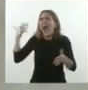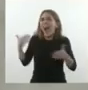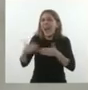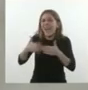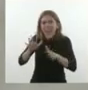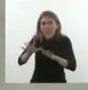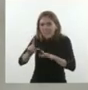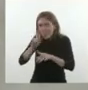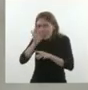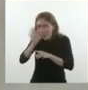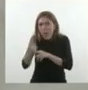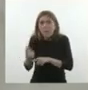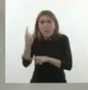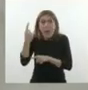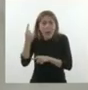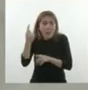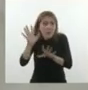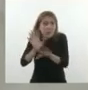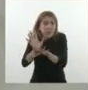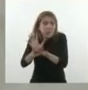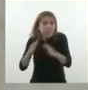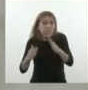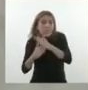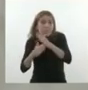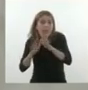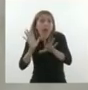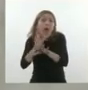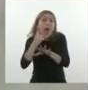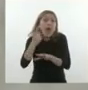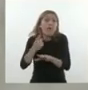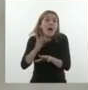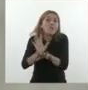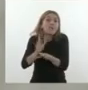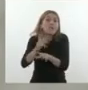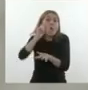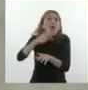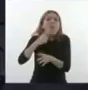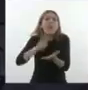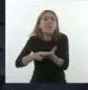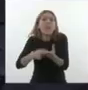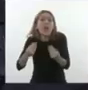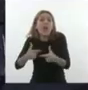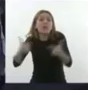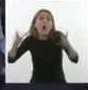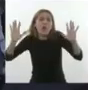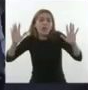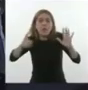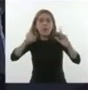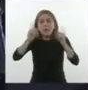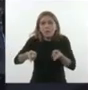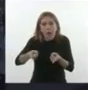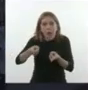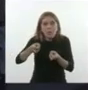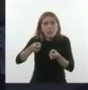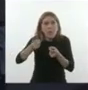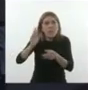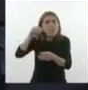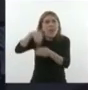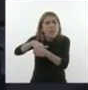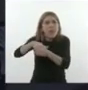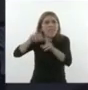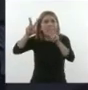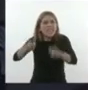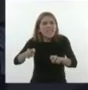todo queda a su suerte. Y después impugnaban los instrumentos con los que se estaba operando.